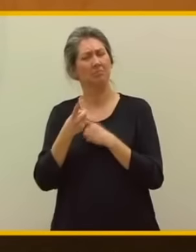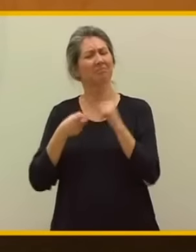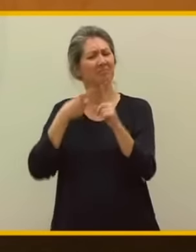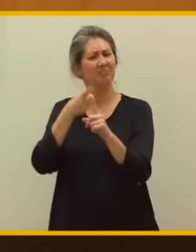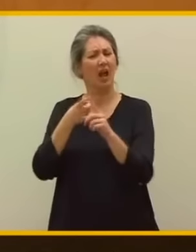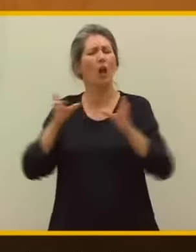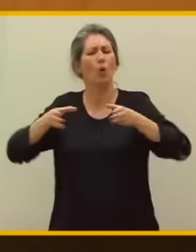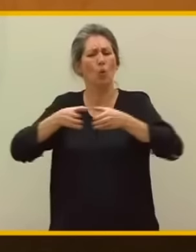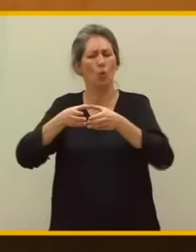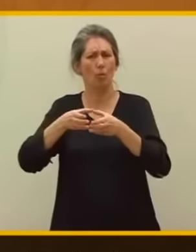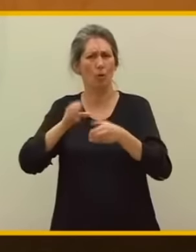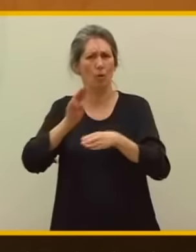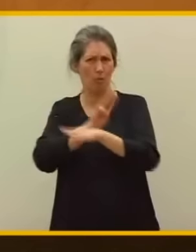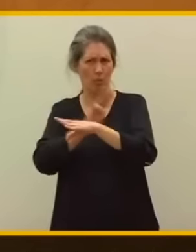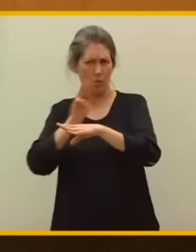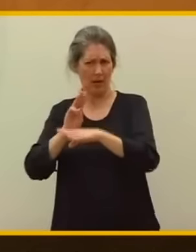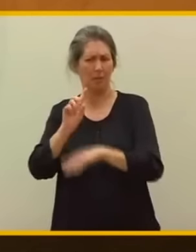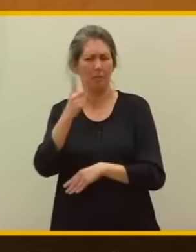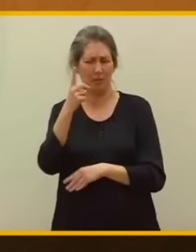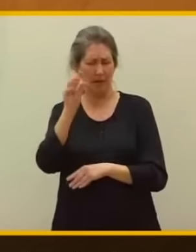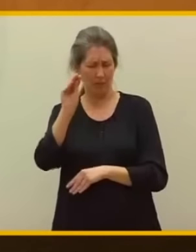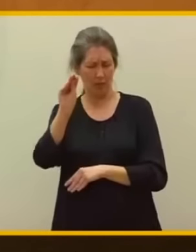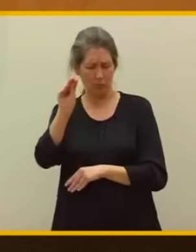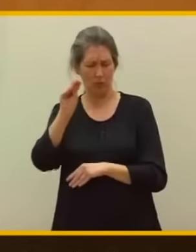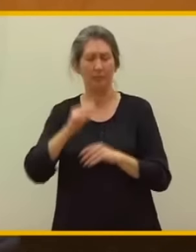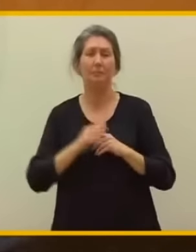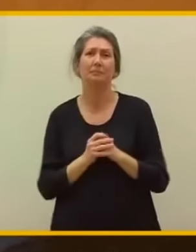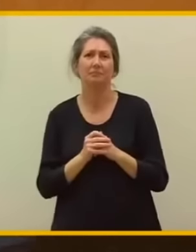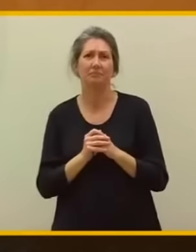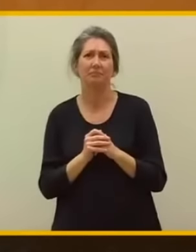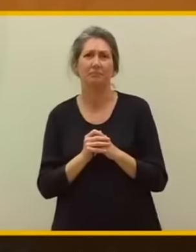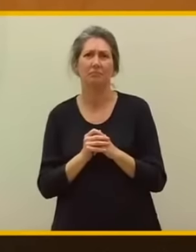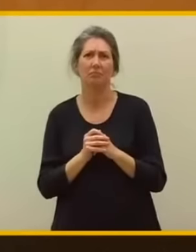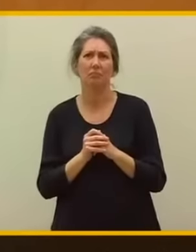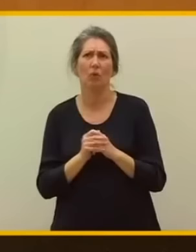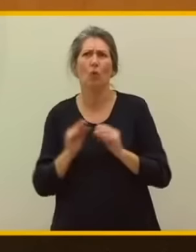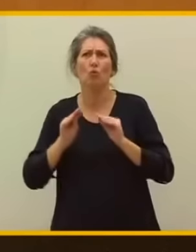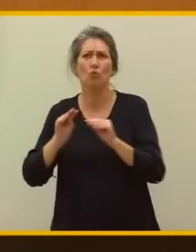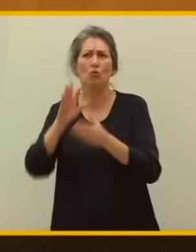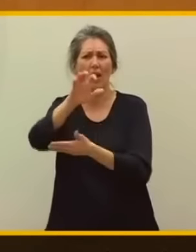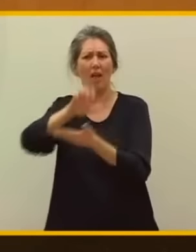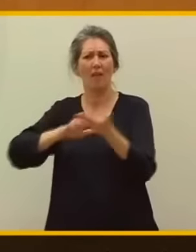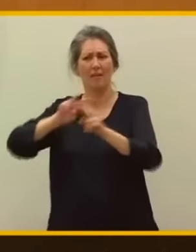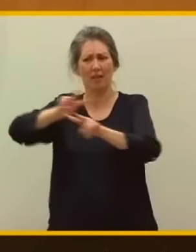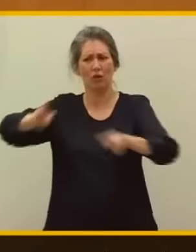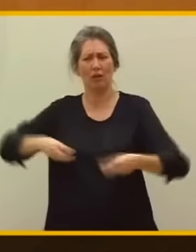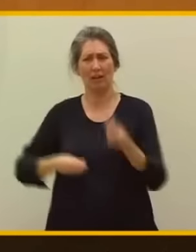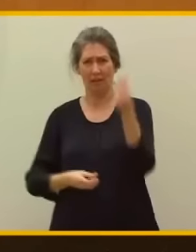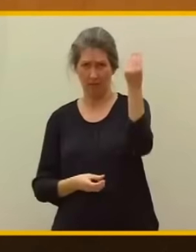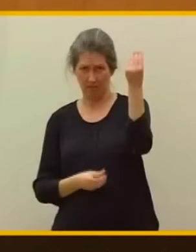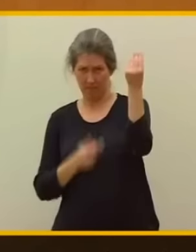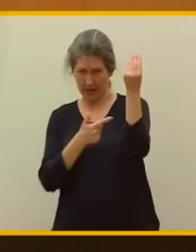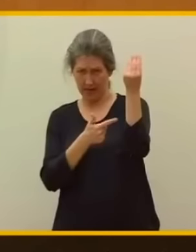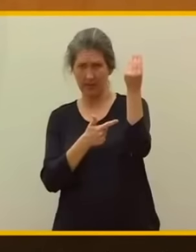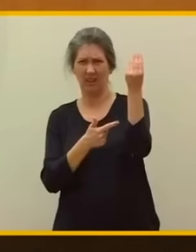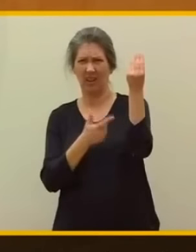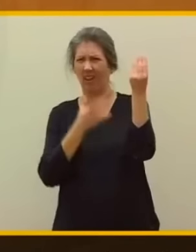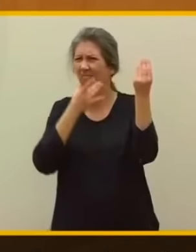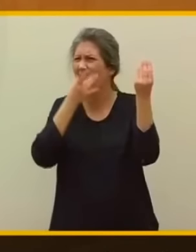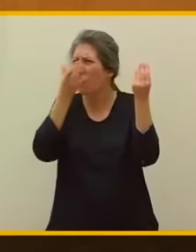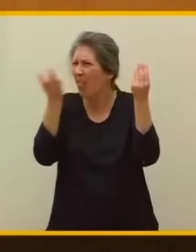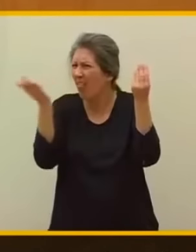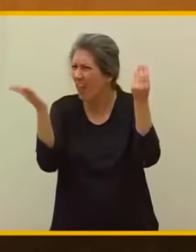La primera. Esta es su enmienda a la totalidad. ¿No les da vergüenza